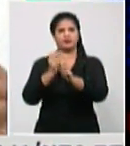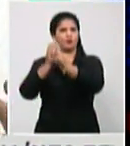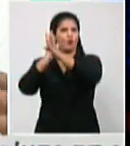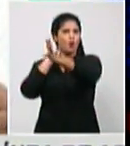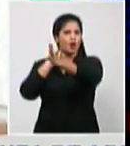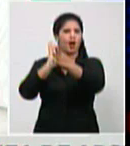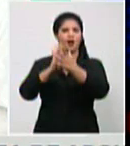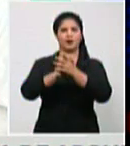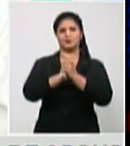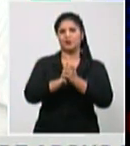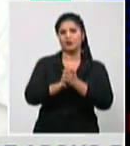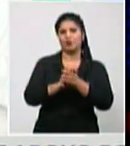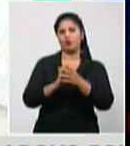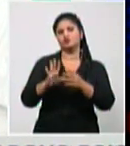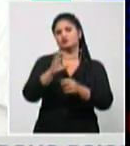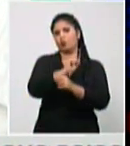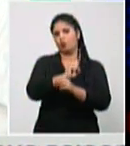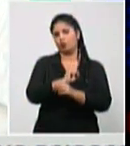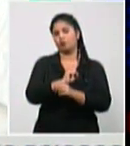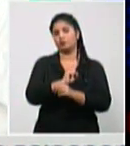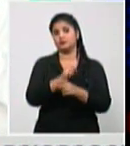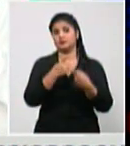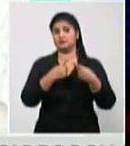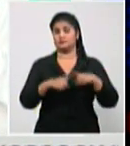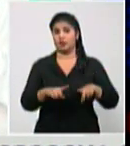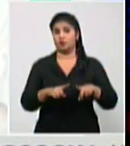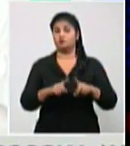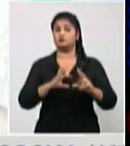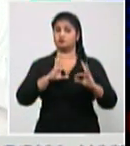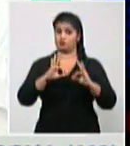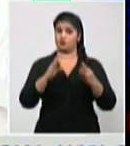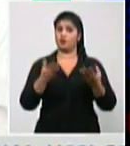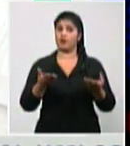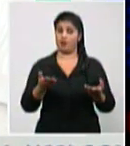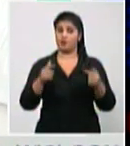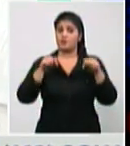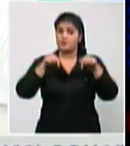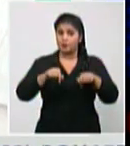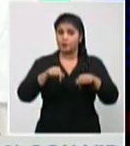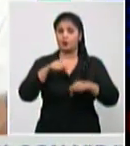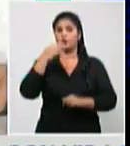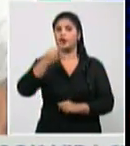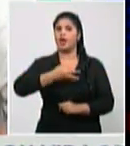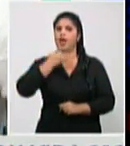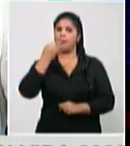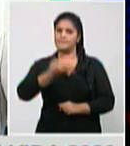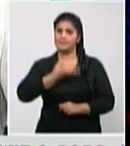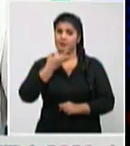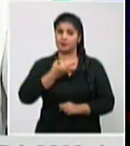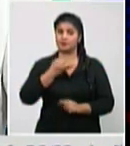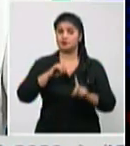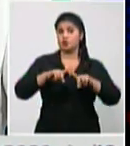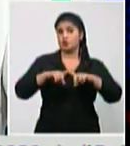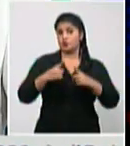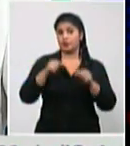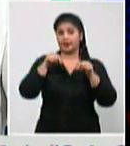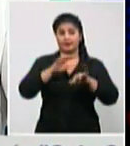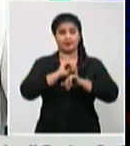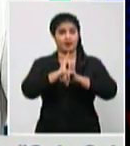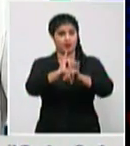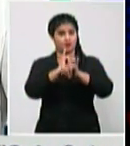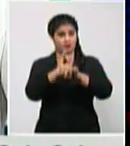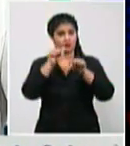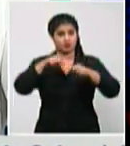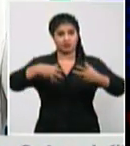a veces uno y realmente es el llamado a la atención porque creo que los datos del comportamiento